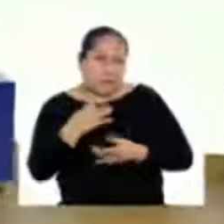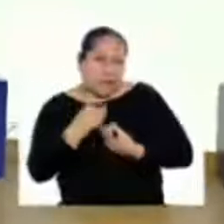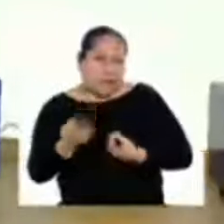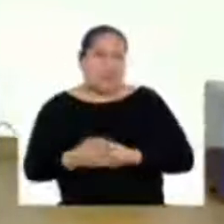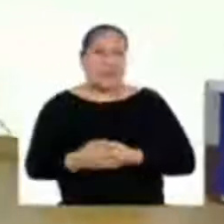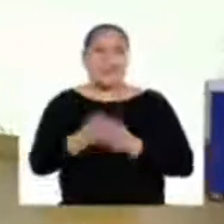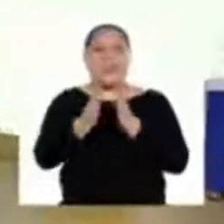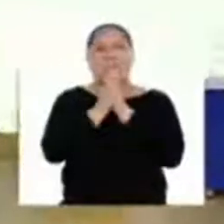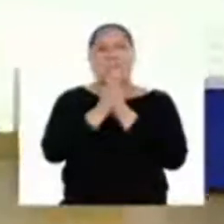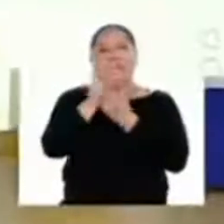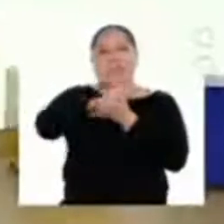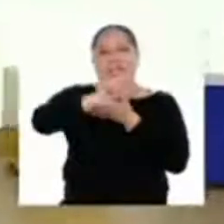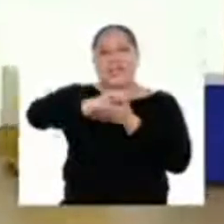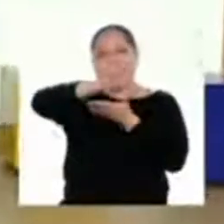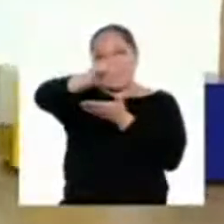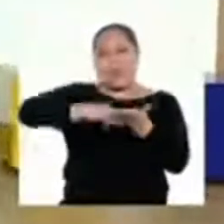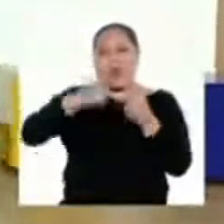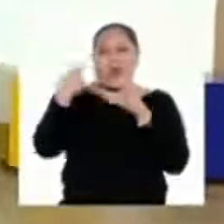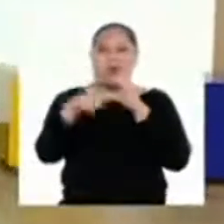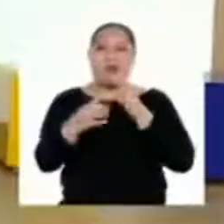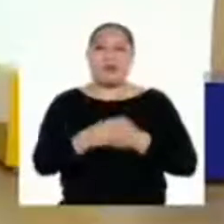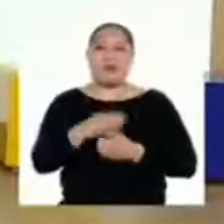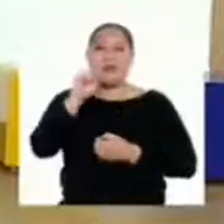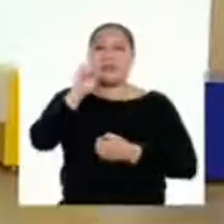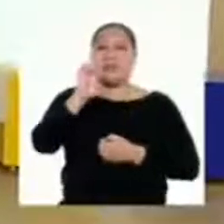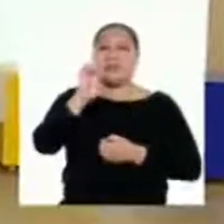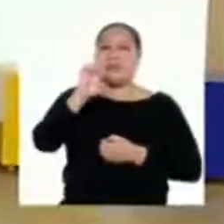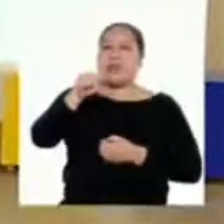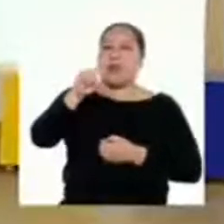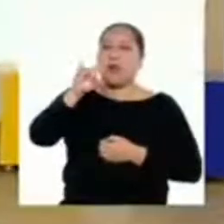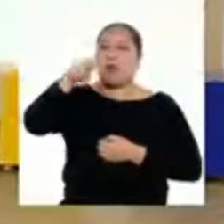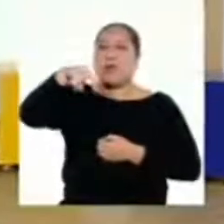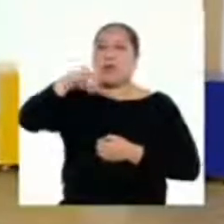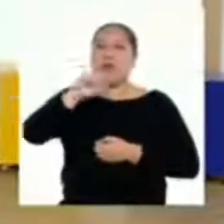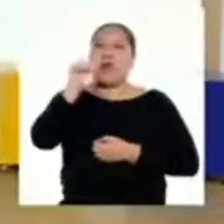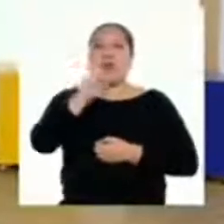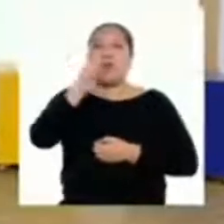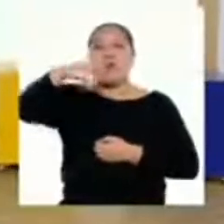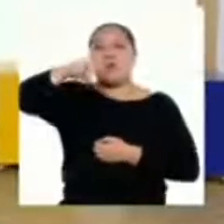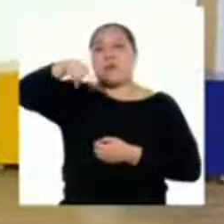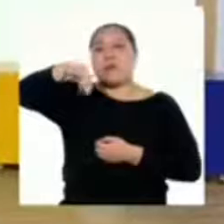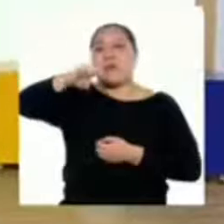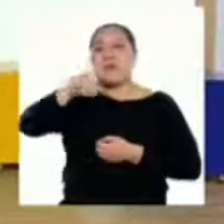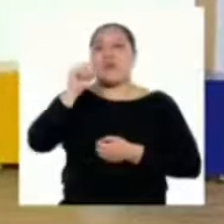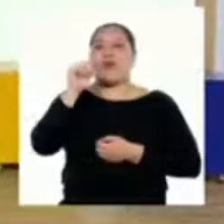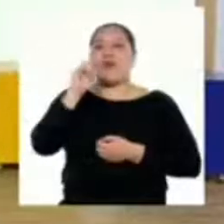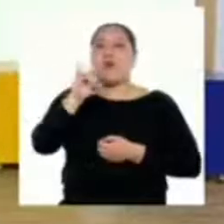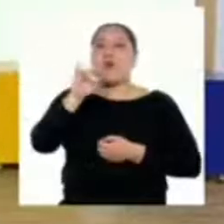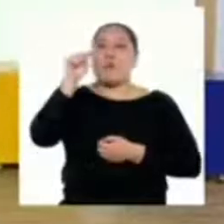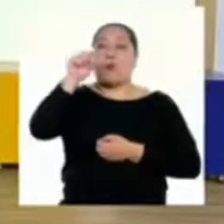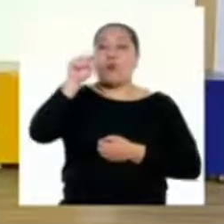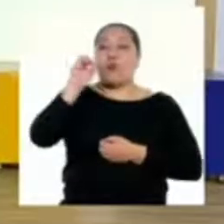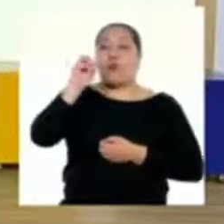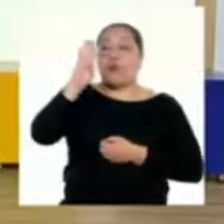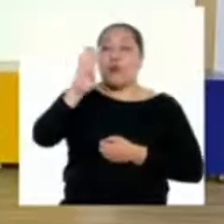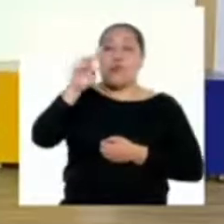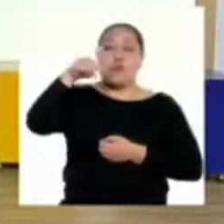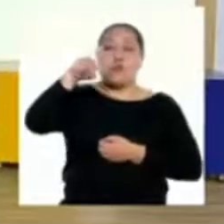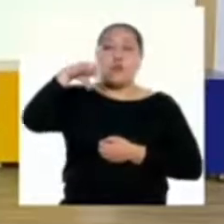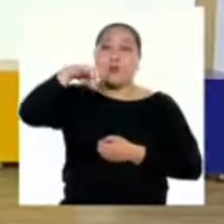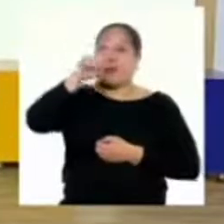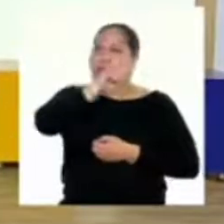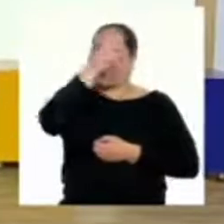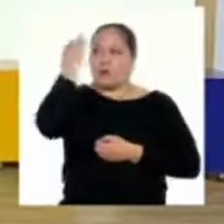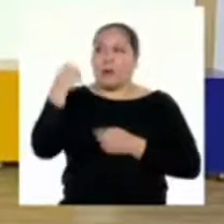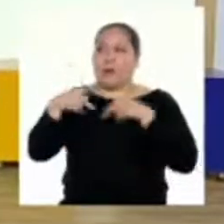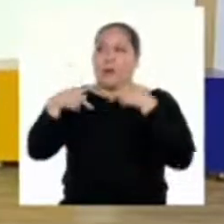escribe el siguiente correo segundo arroba minedu.gov.pe Por favor no se olviden de antes pedirle